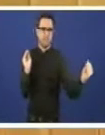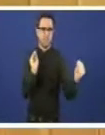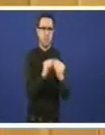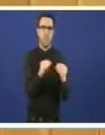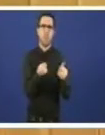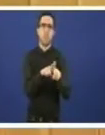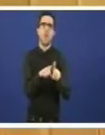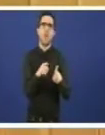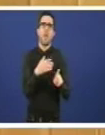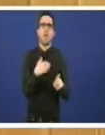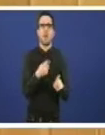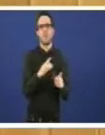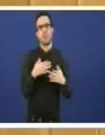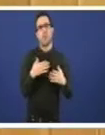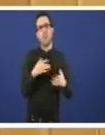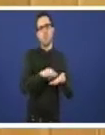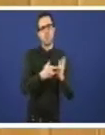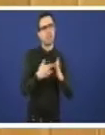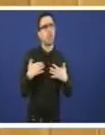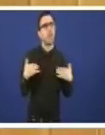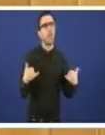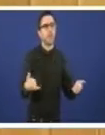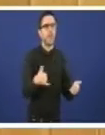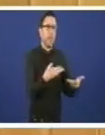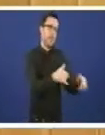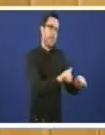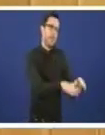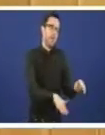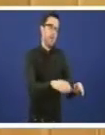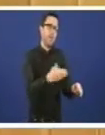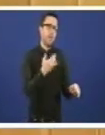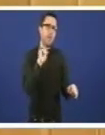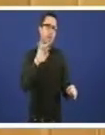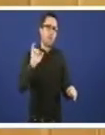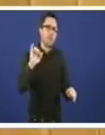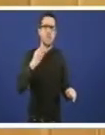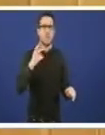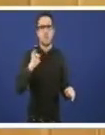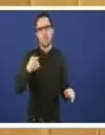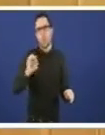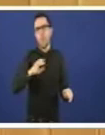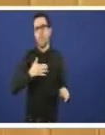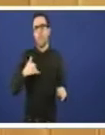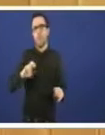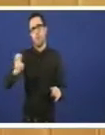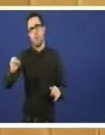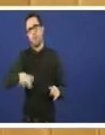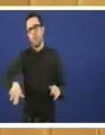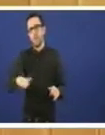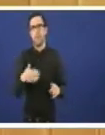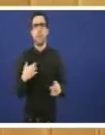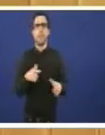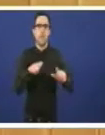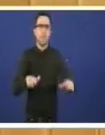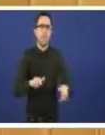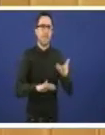calquera proxecto nin no irixo nin en calquera parte de Galicia dunha simple planta incineradora porque iso non é o que